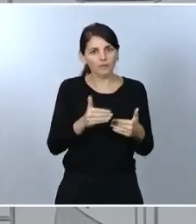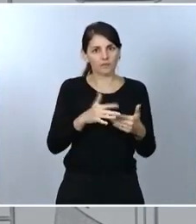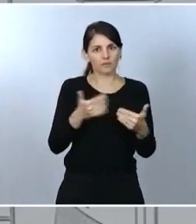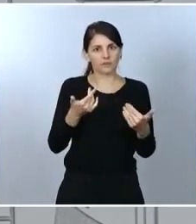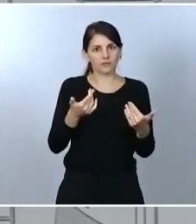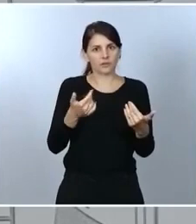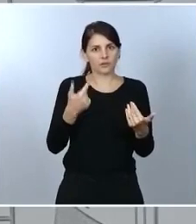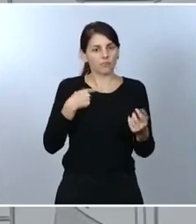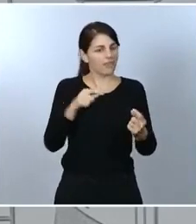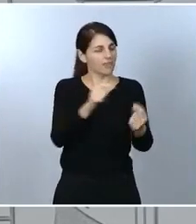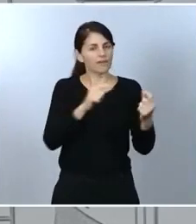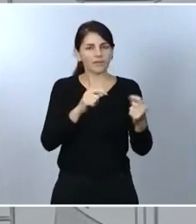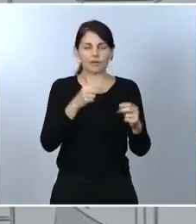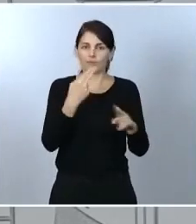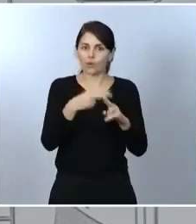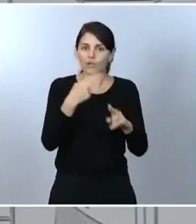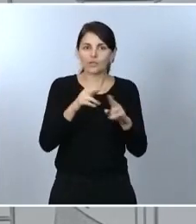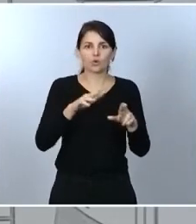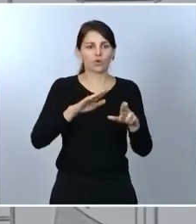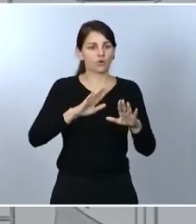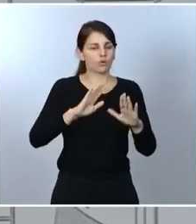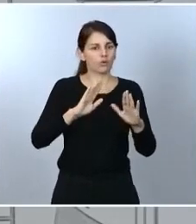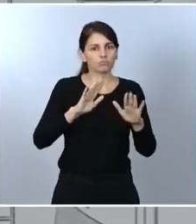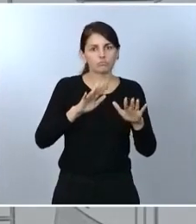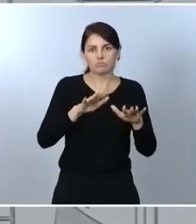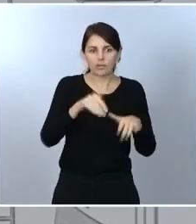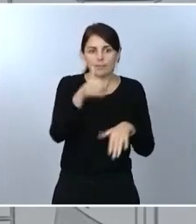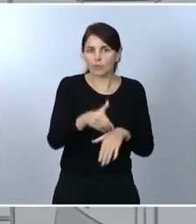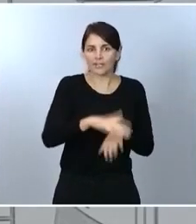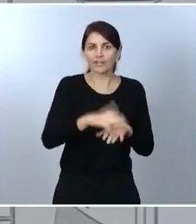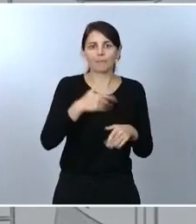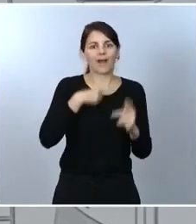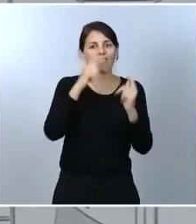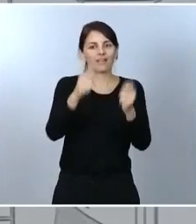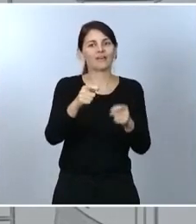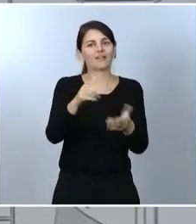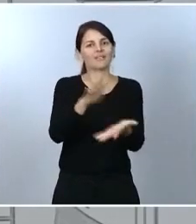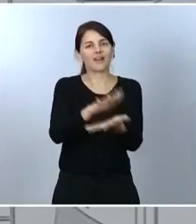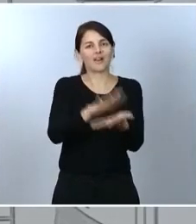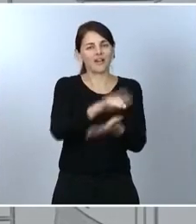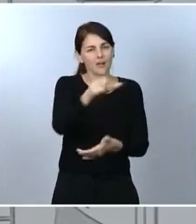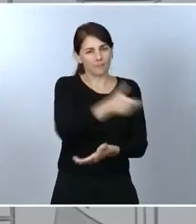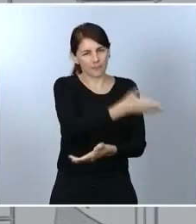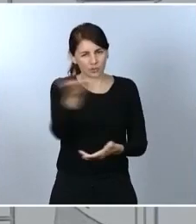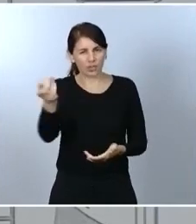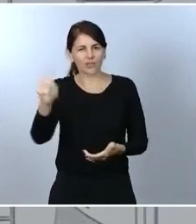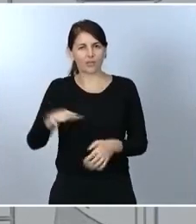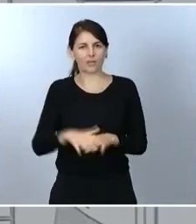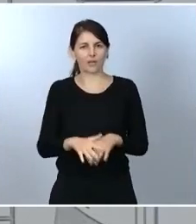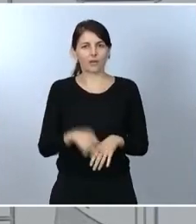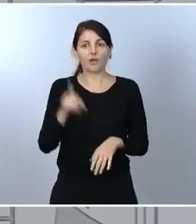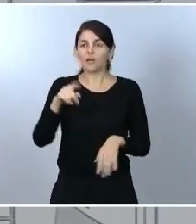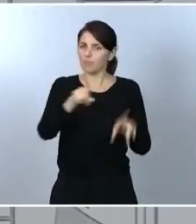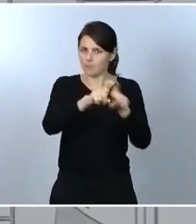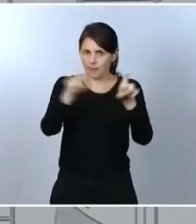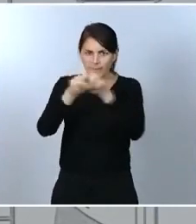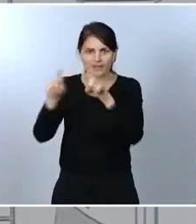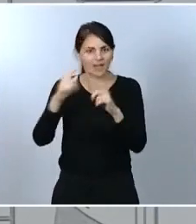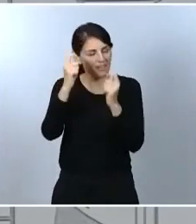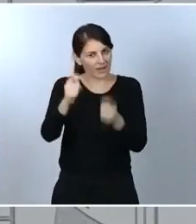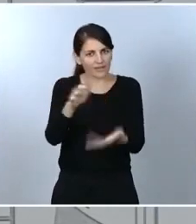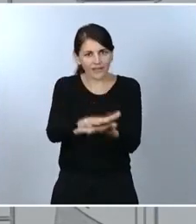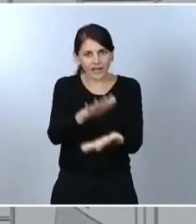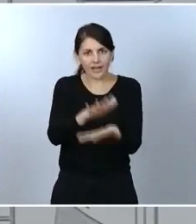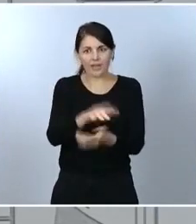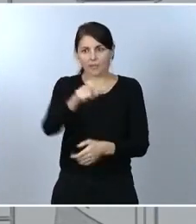los ciudadanos, también para la previsibilidad económica de los empresarios, de los trabajadores y, sin duda alguna, también, y esto